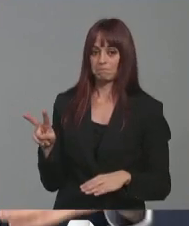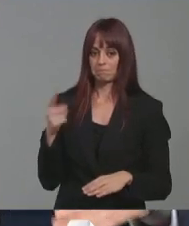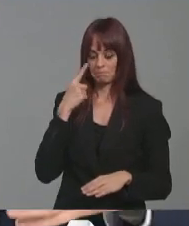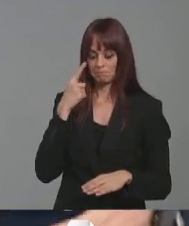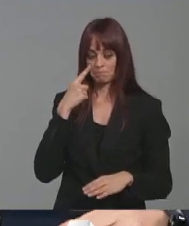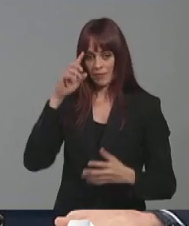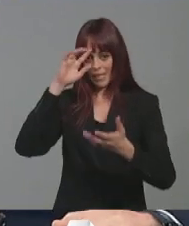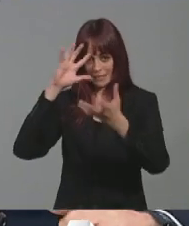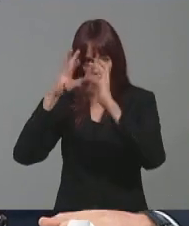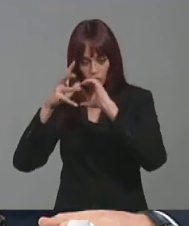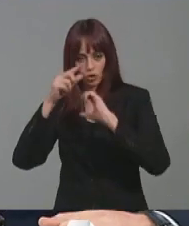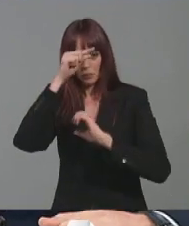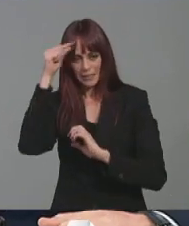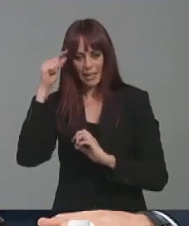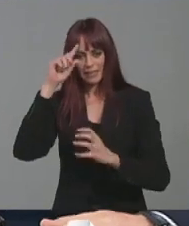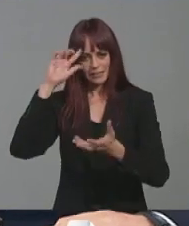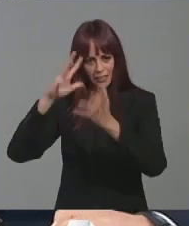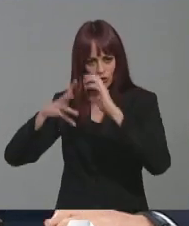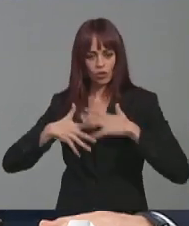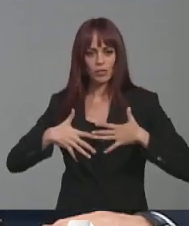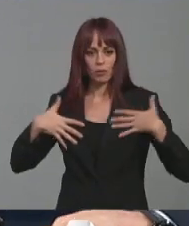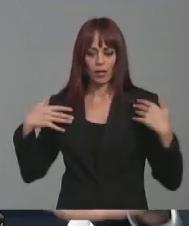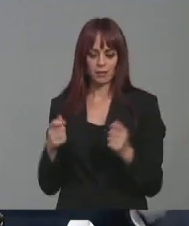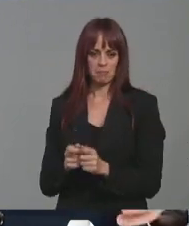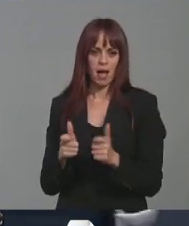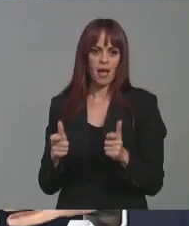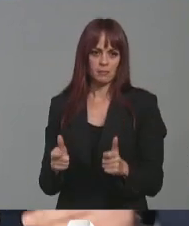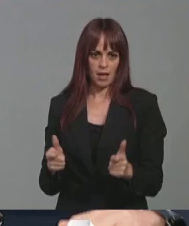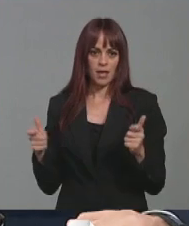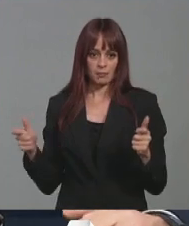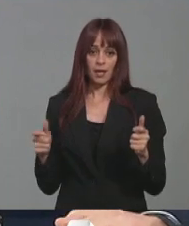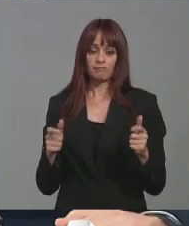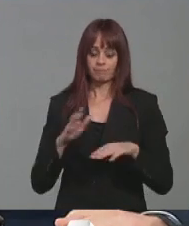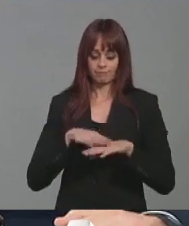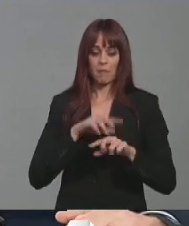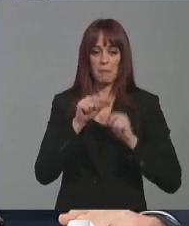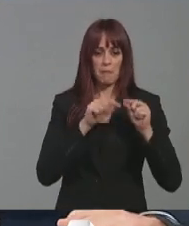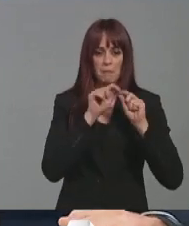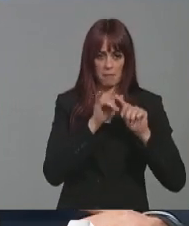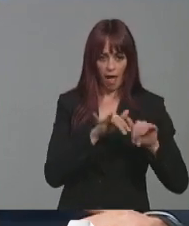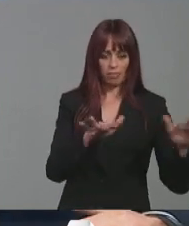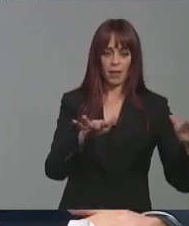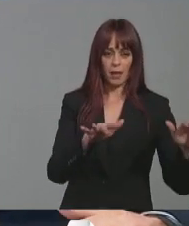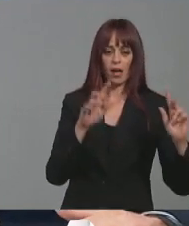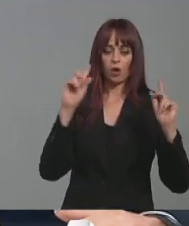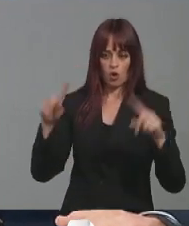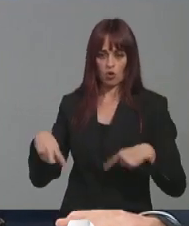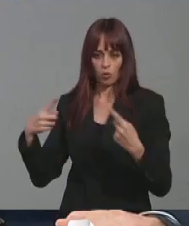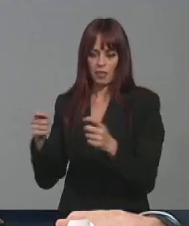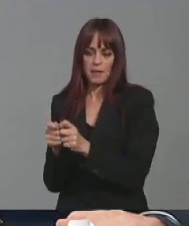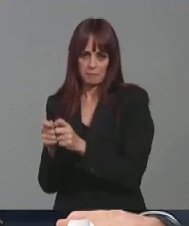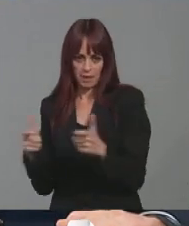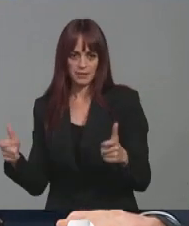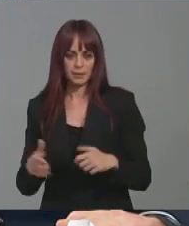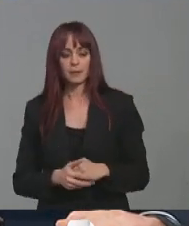trastornos mentales y los trastornos emocionales han ido aumentando y la pandemia ha sido también una de las razones que ha ocasionado este incremento